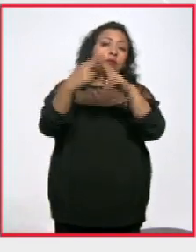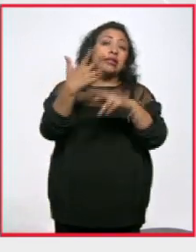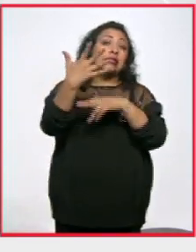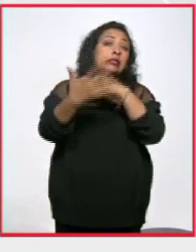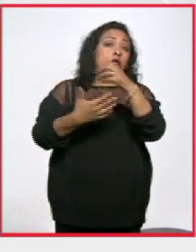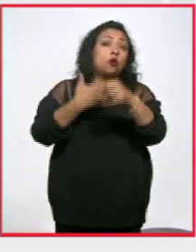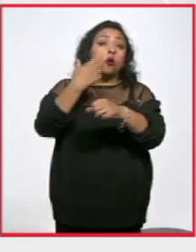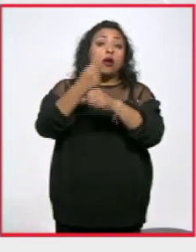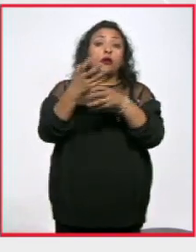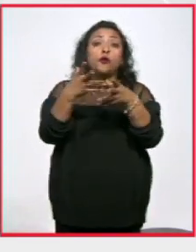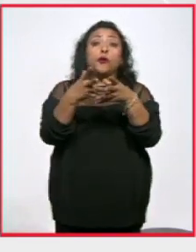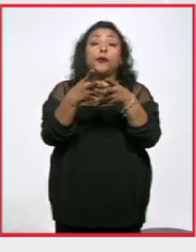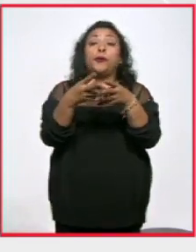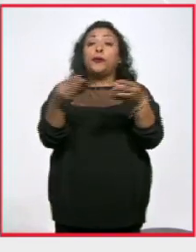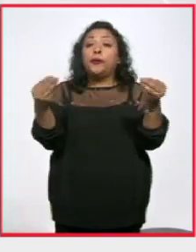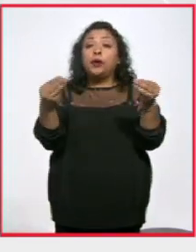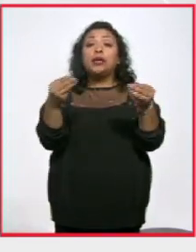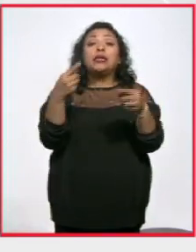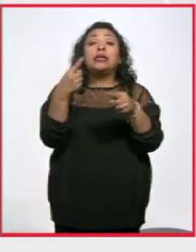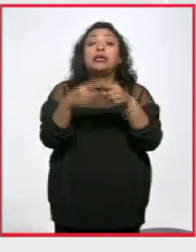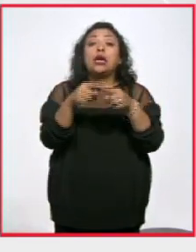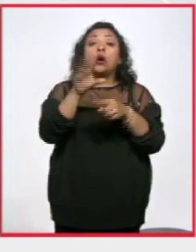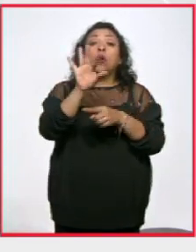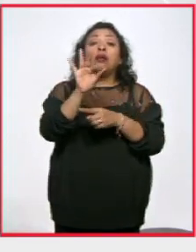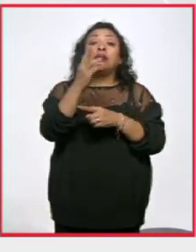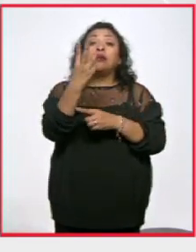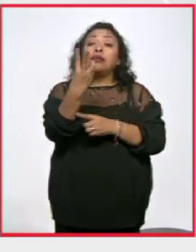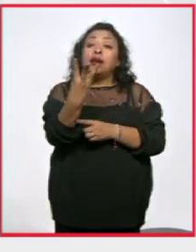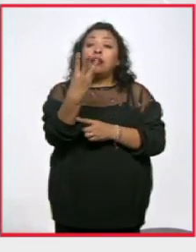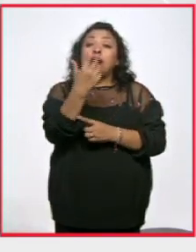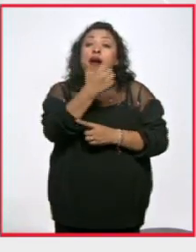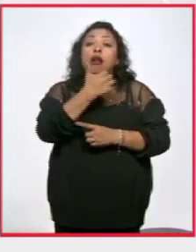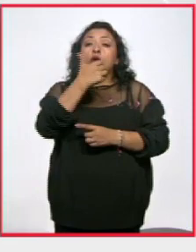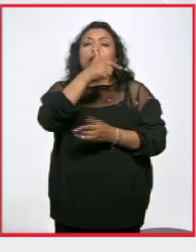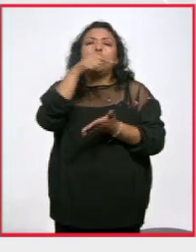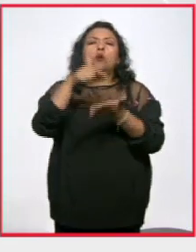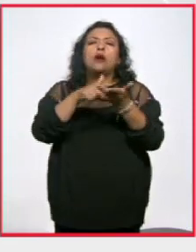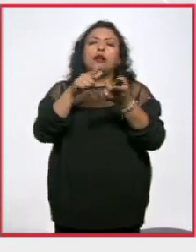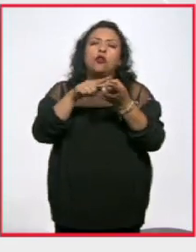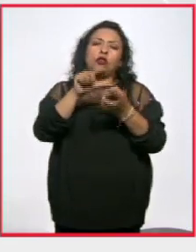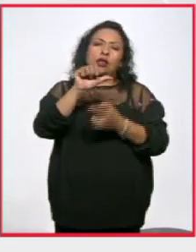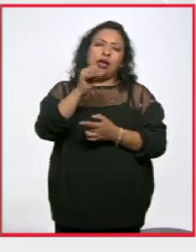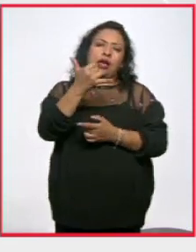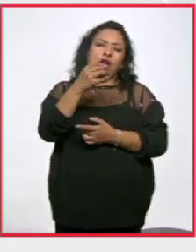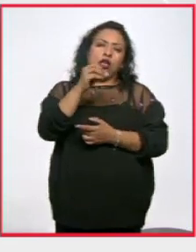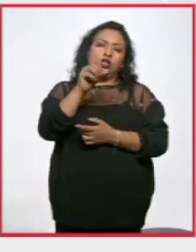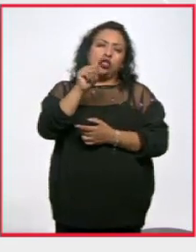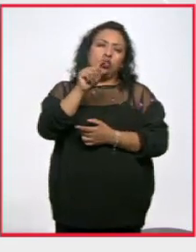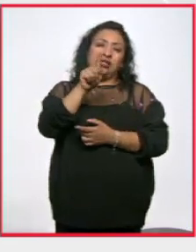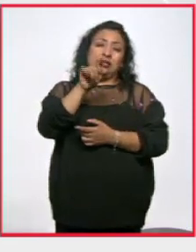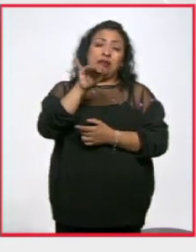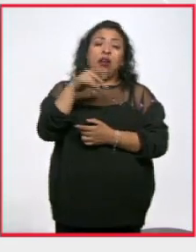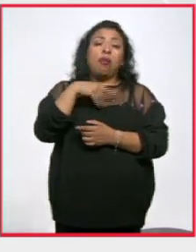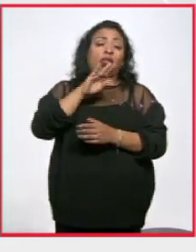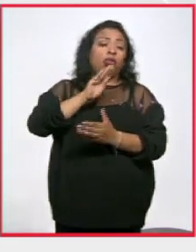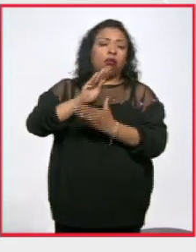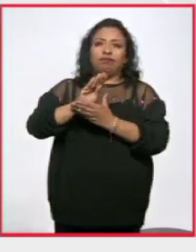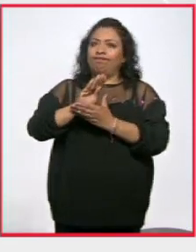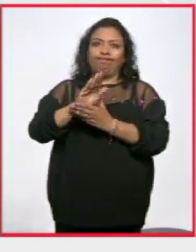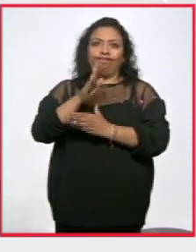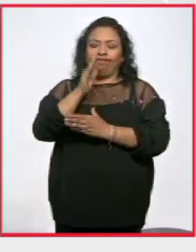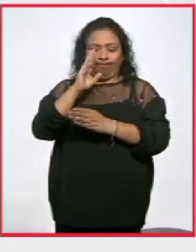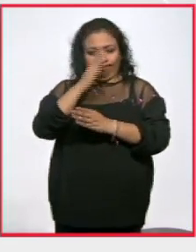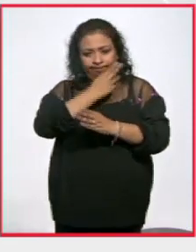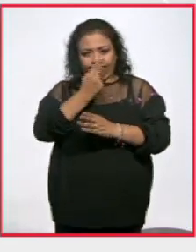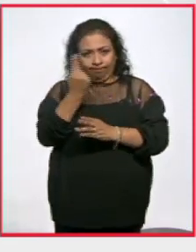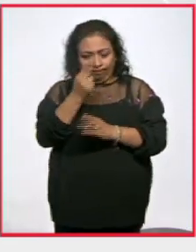años de la desaparición de 43 estudiantes de Ayotzinapa. Es algo que no podemos dejar pasar y que